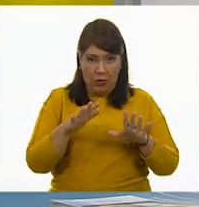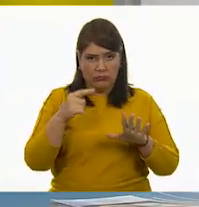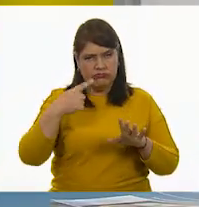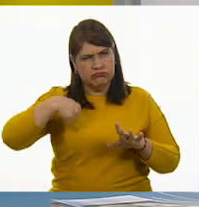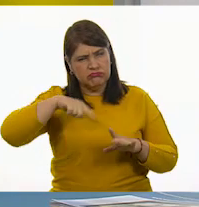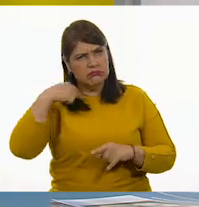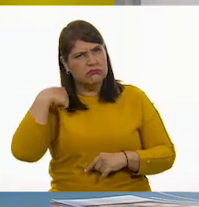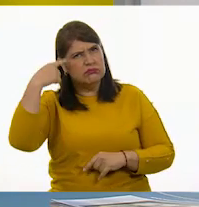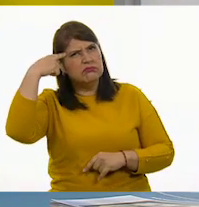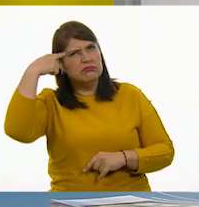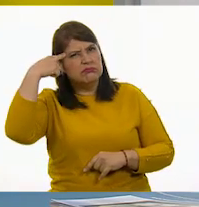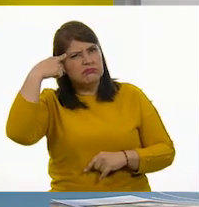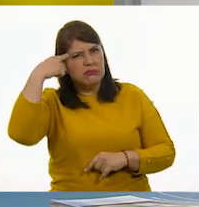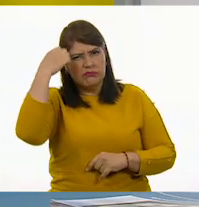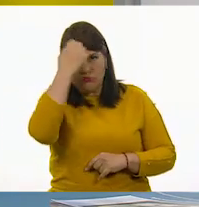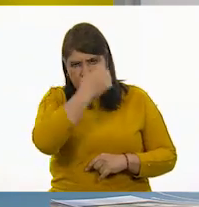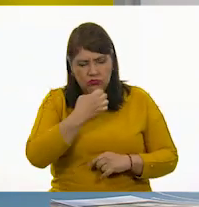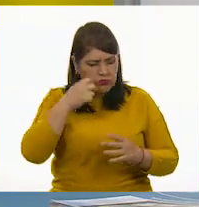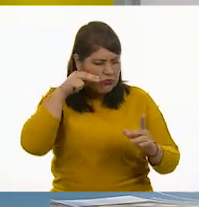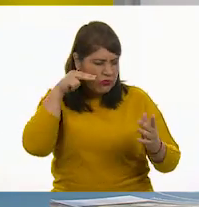es la que se presenta en etiquetas.